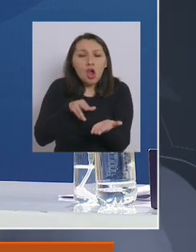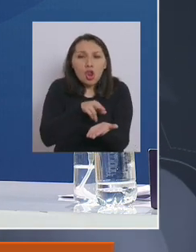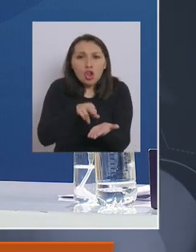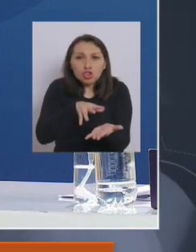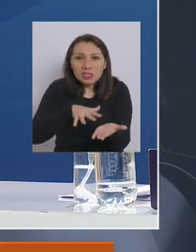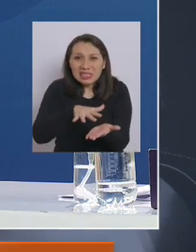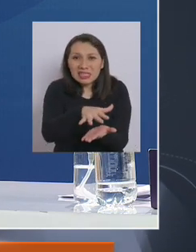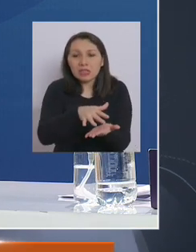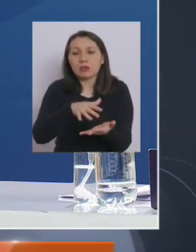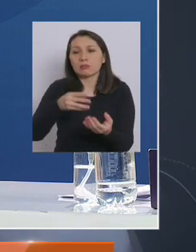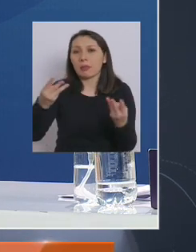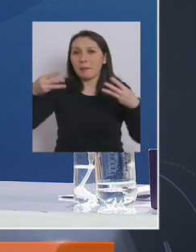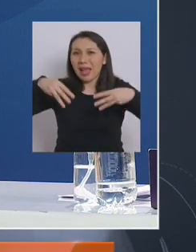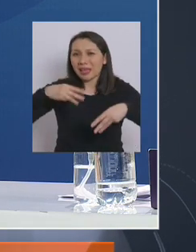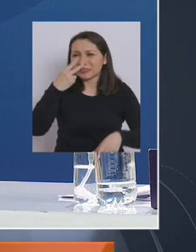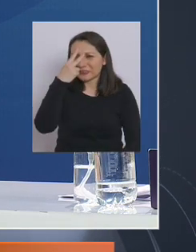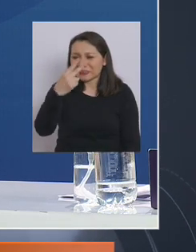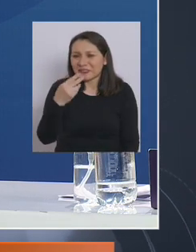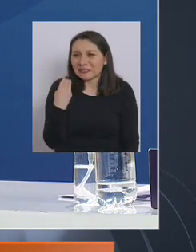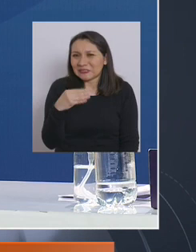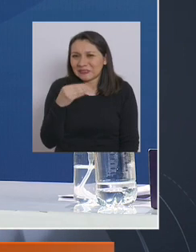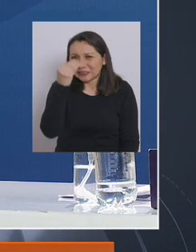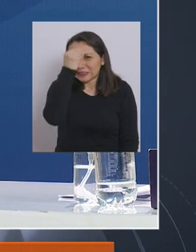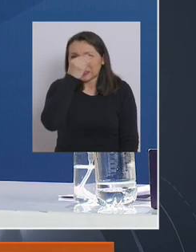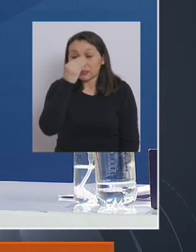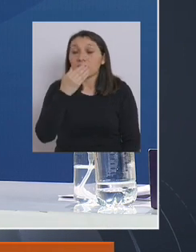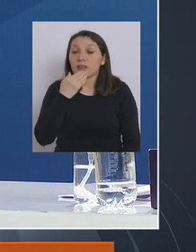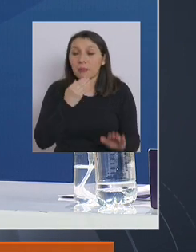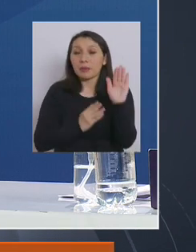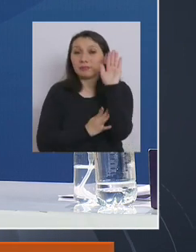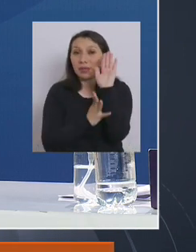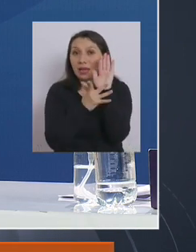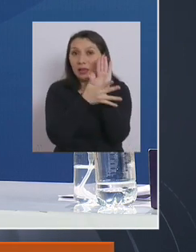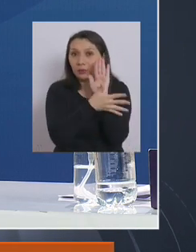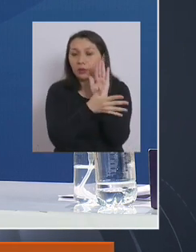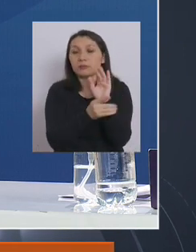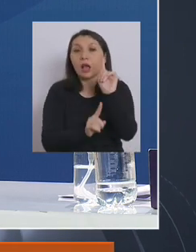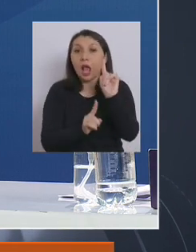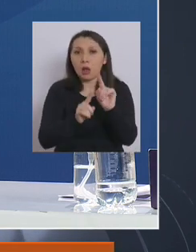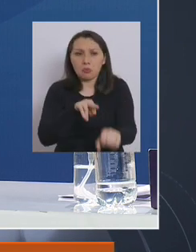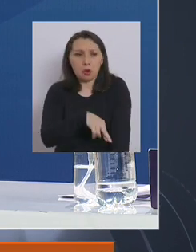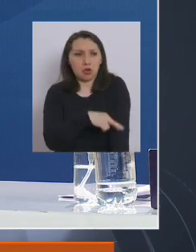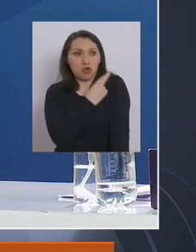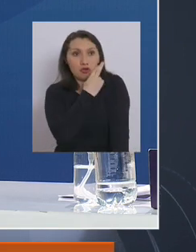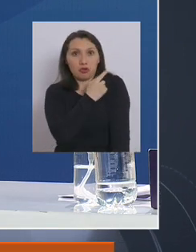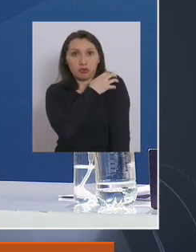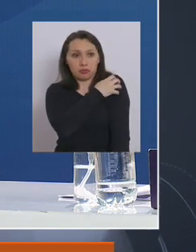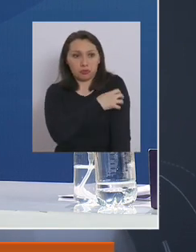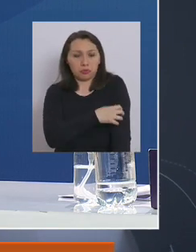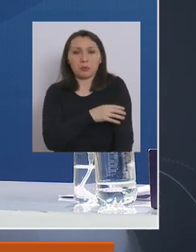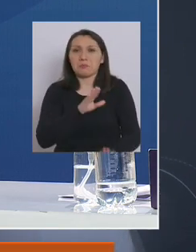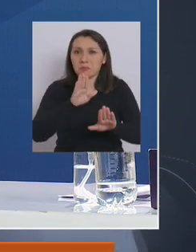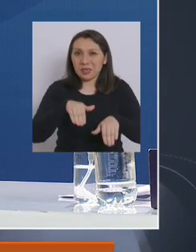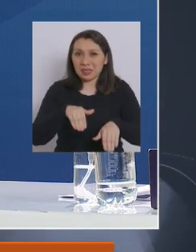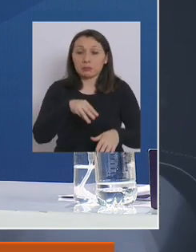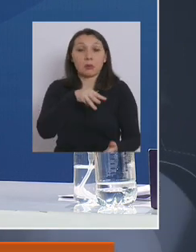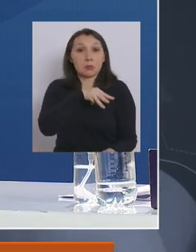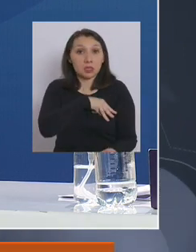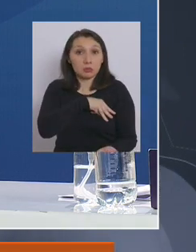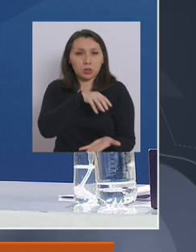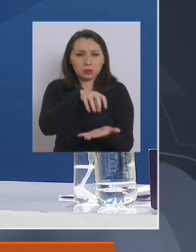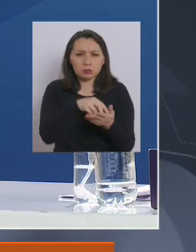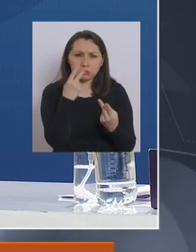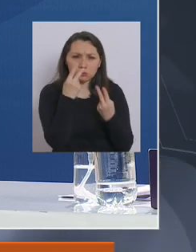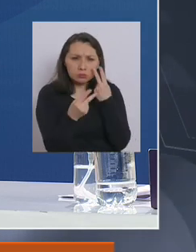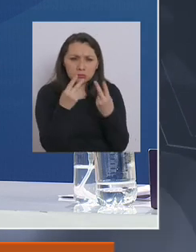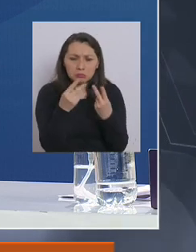la región de Magallanes, nos preocupa también la Araucanía. Sin embargo, en las regiones del norte, en la misma región metropolitana,